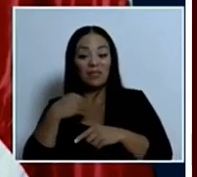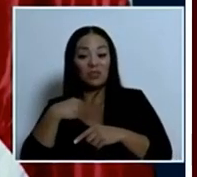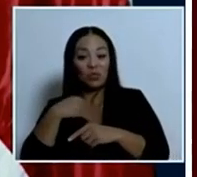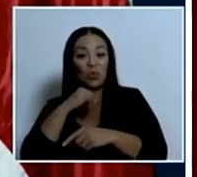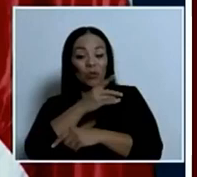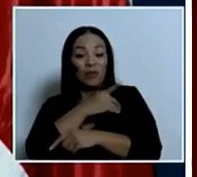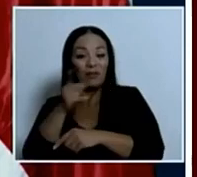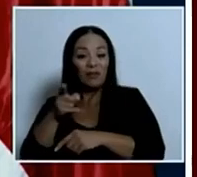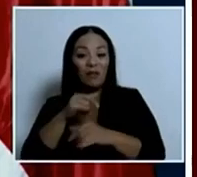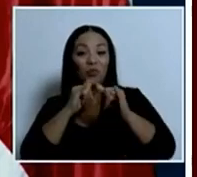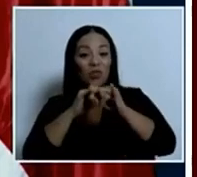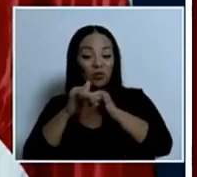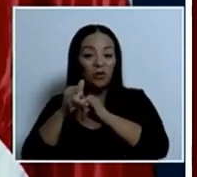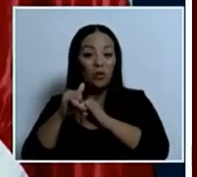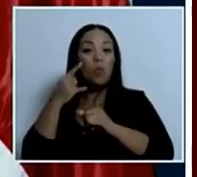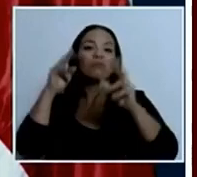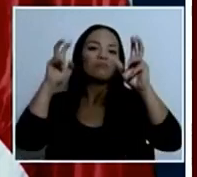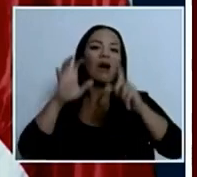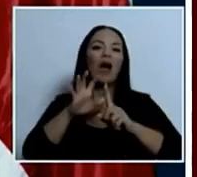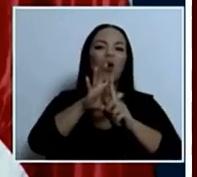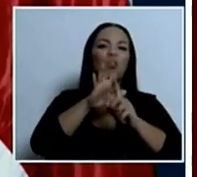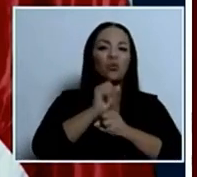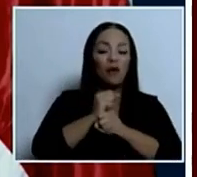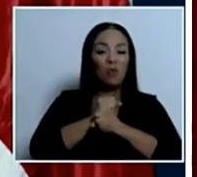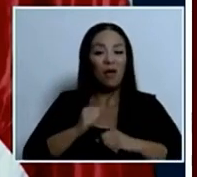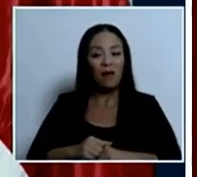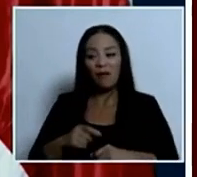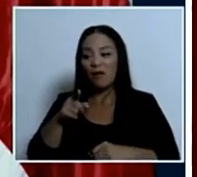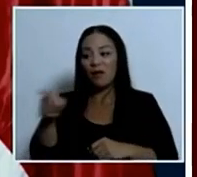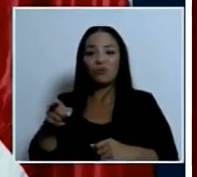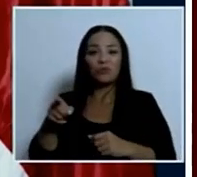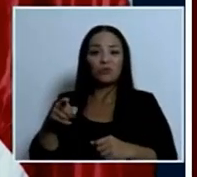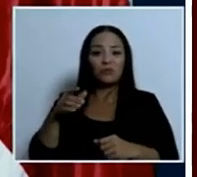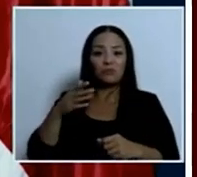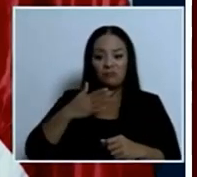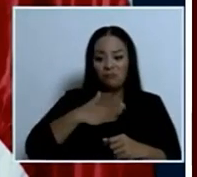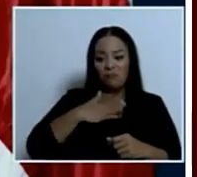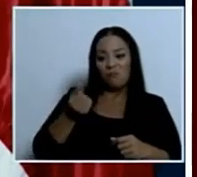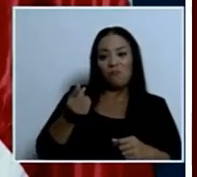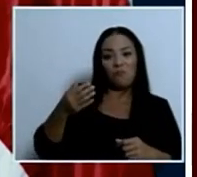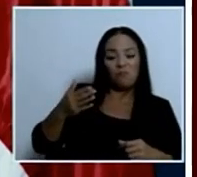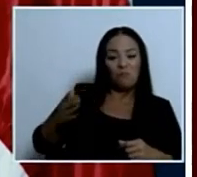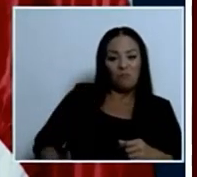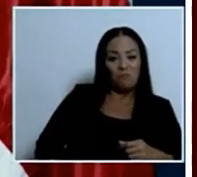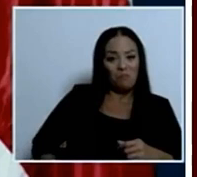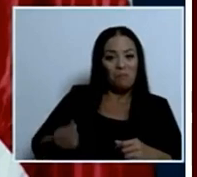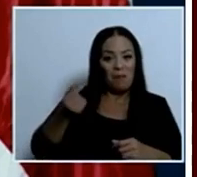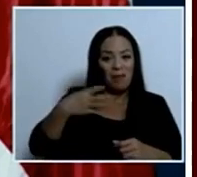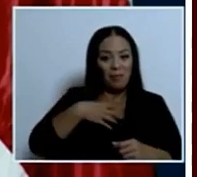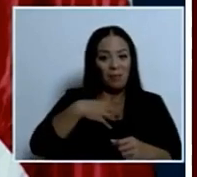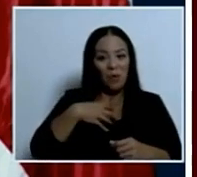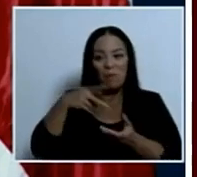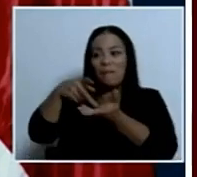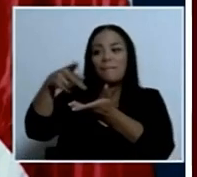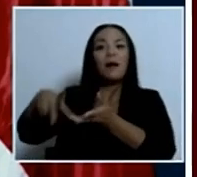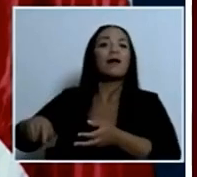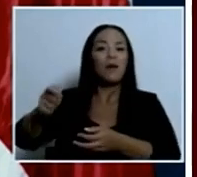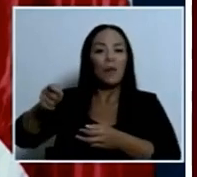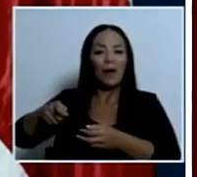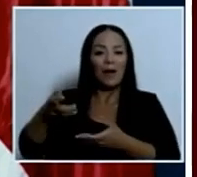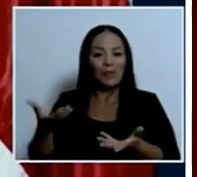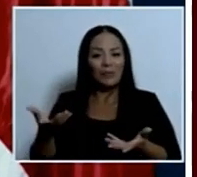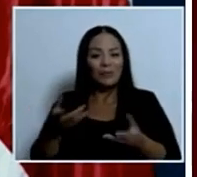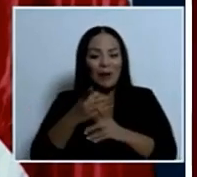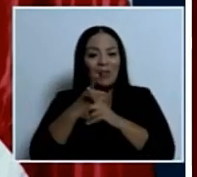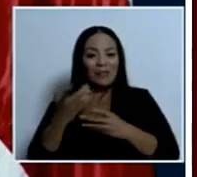a título personal por acoso laboral y van a tener que pagar con abogados de su propio peculio bolsillos entonces quiero